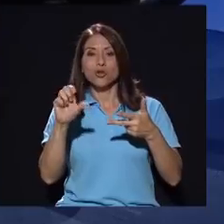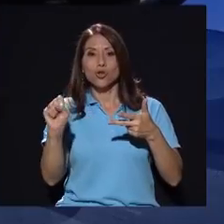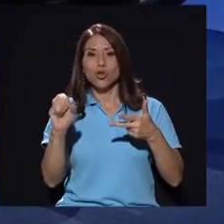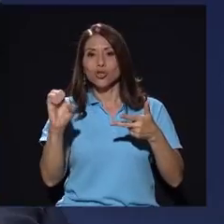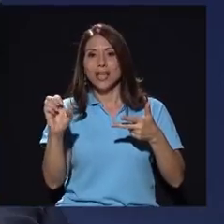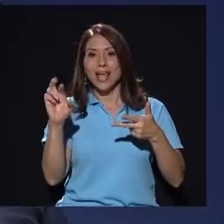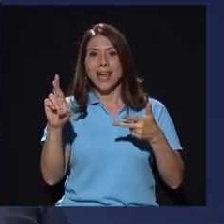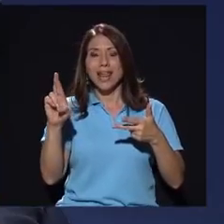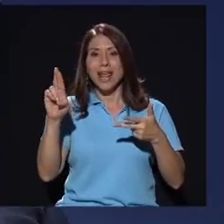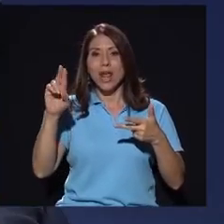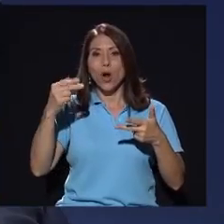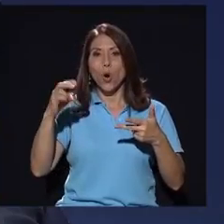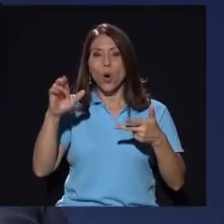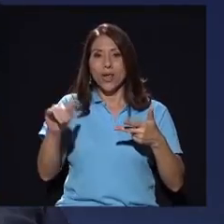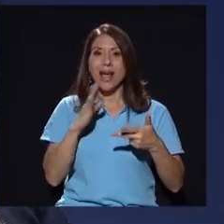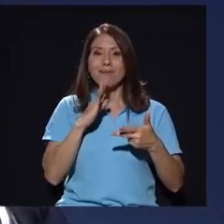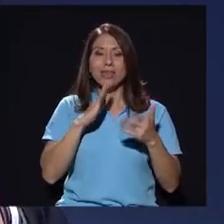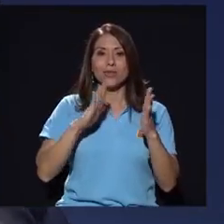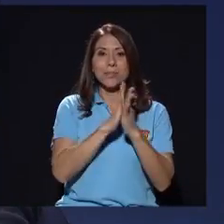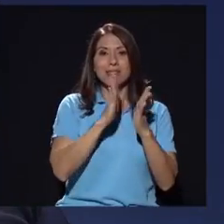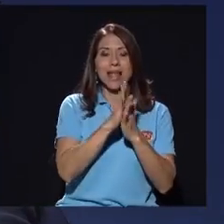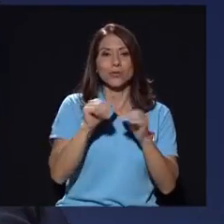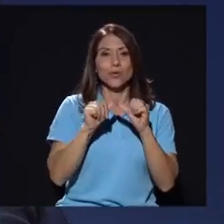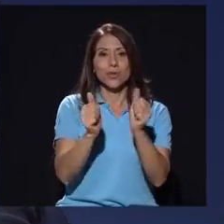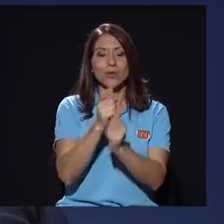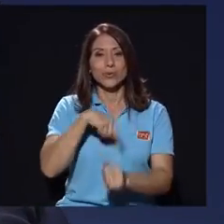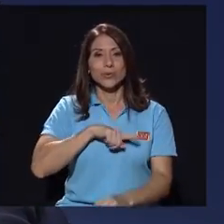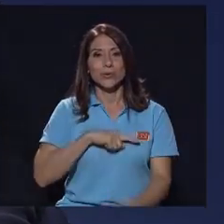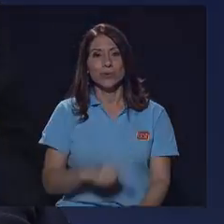ser hoy hablando del cementazo. Sigan con nosotros.